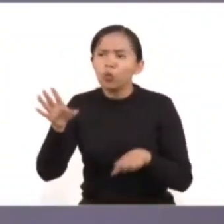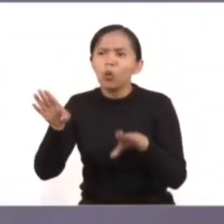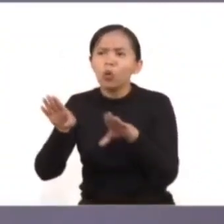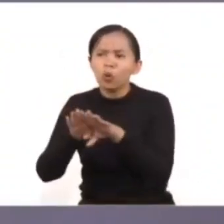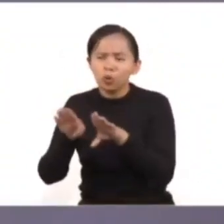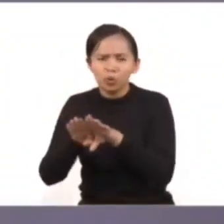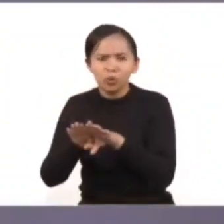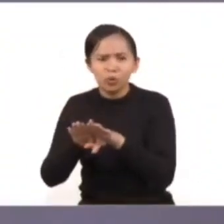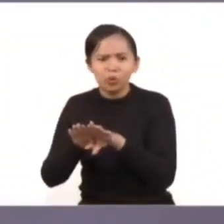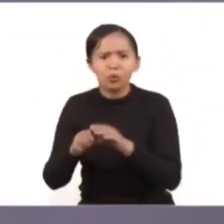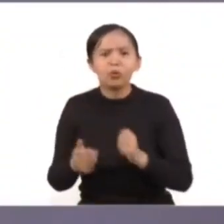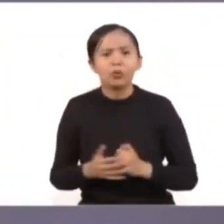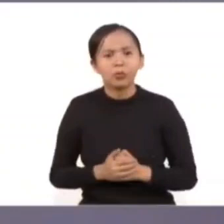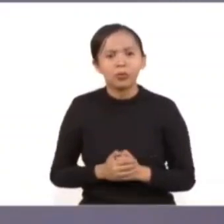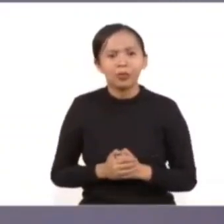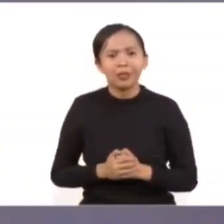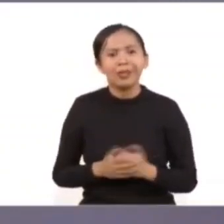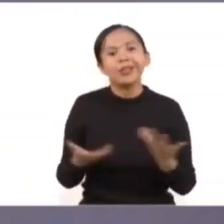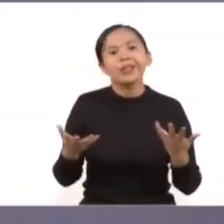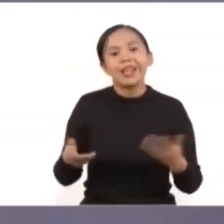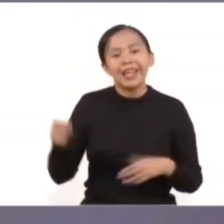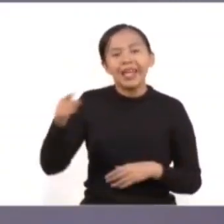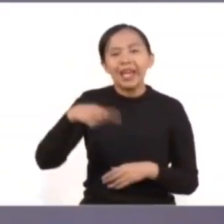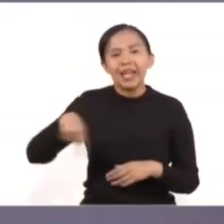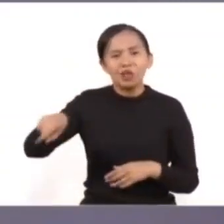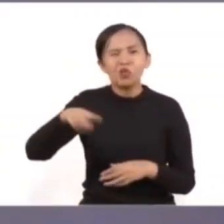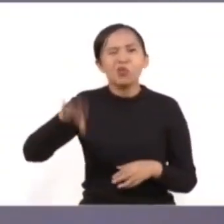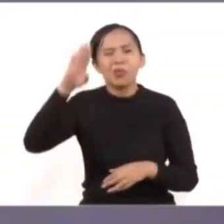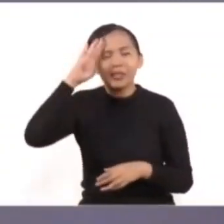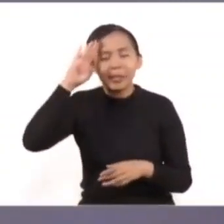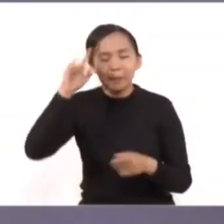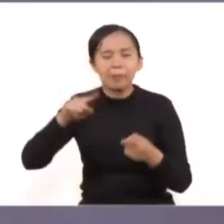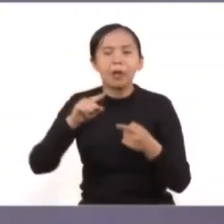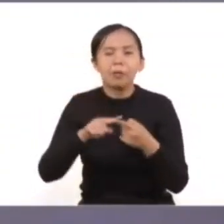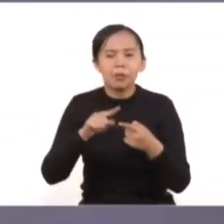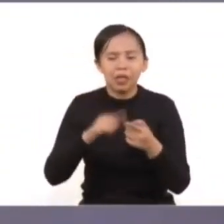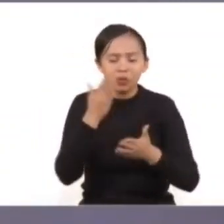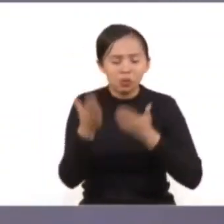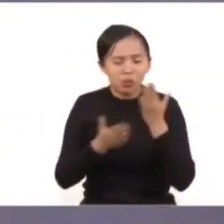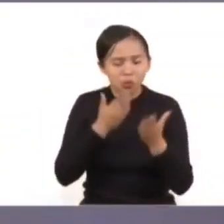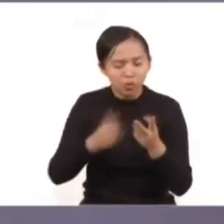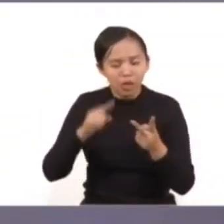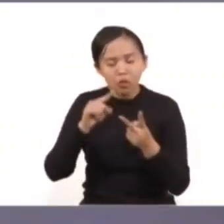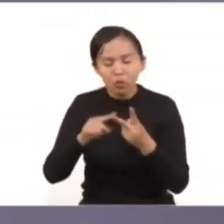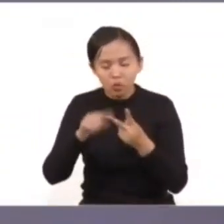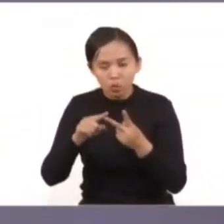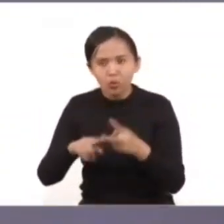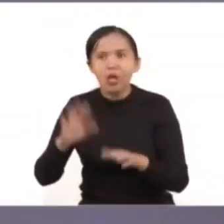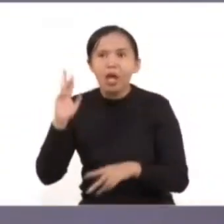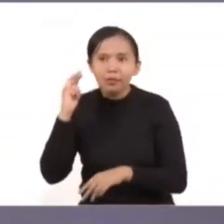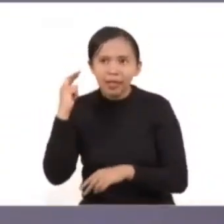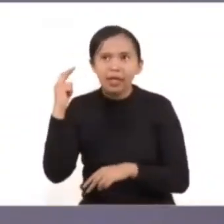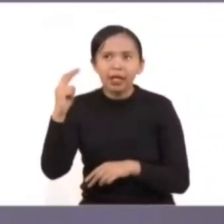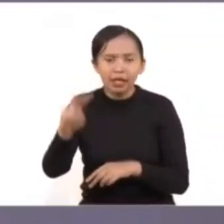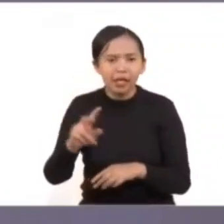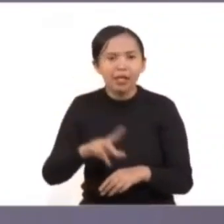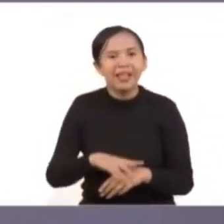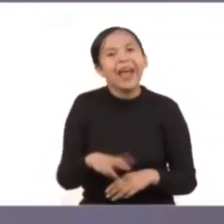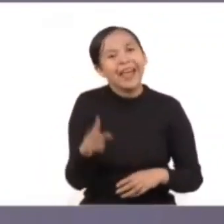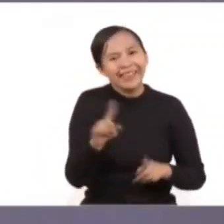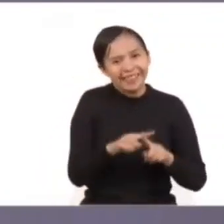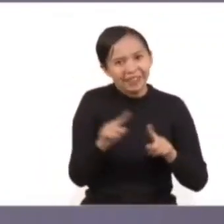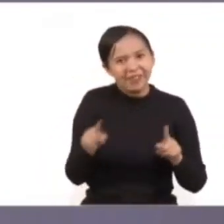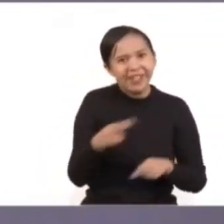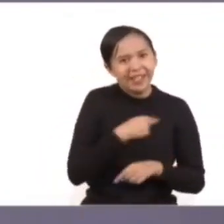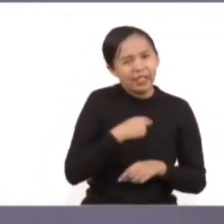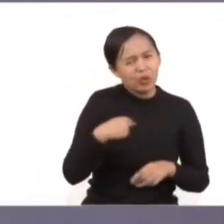corto, mediano y largo plazo, porque están pensando en viajar y están pensando en terminar una carrera. Y a diferencia de los millennials, que